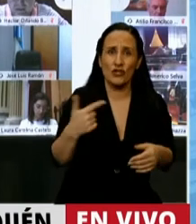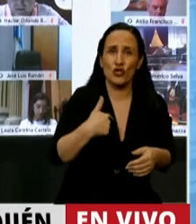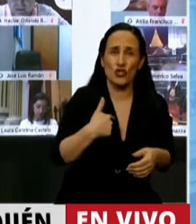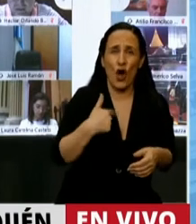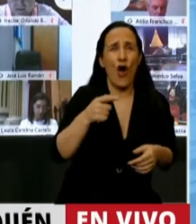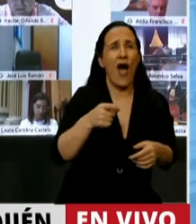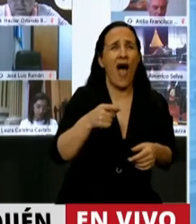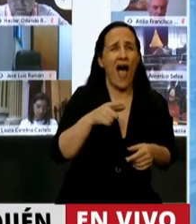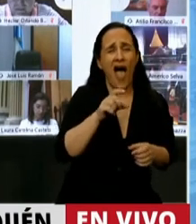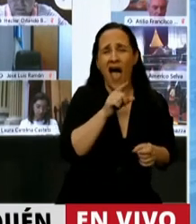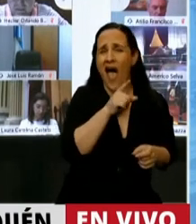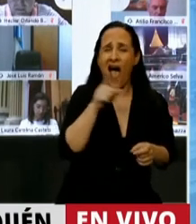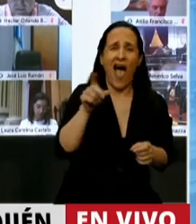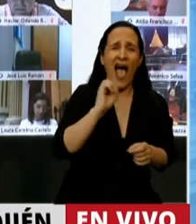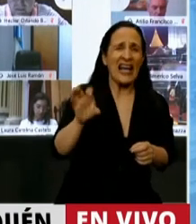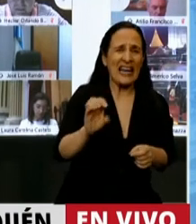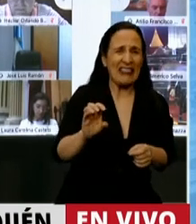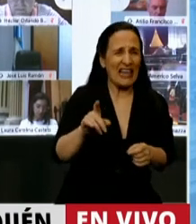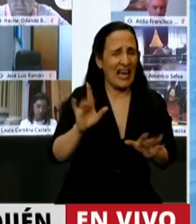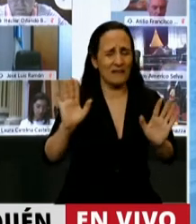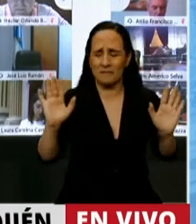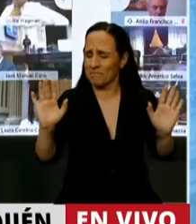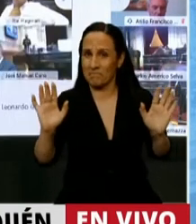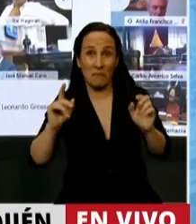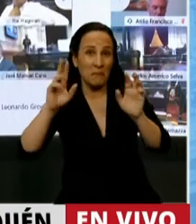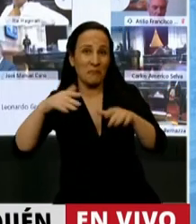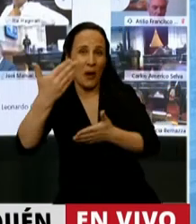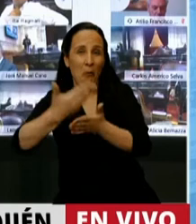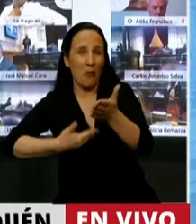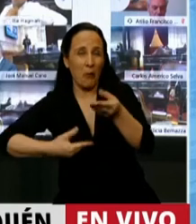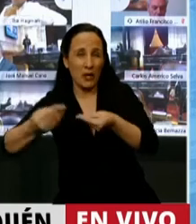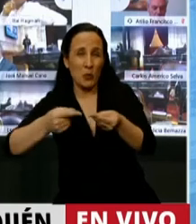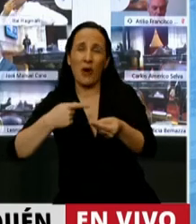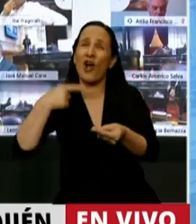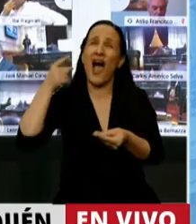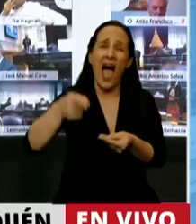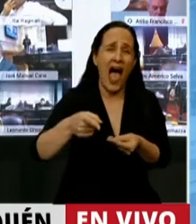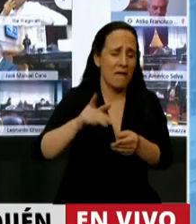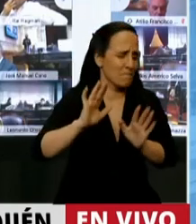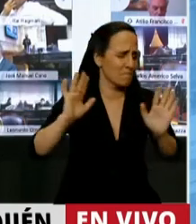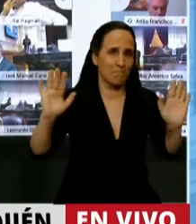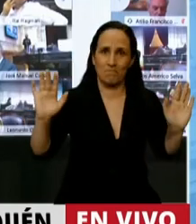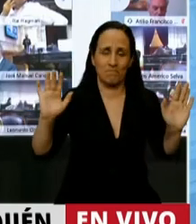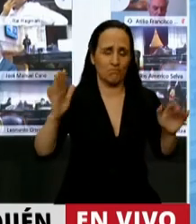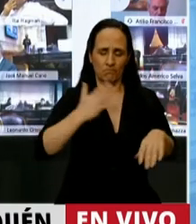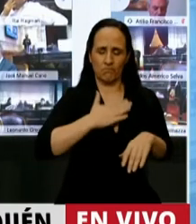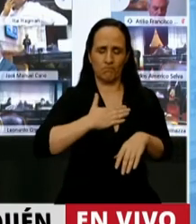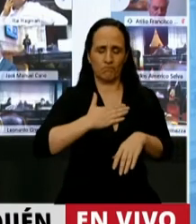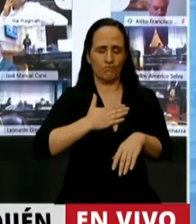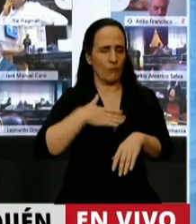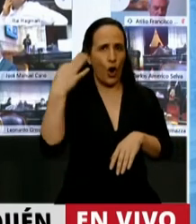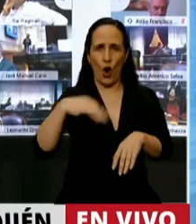dura de crítica contra las personas que elaboraron este presupuesto. Es mi obligación como